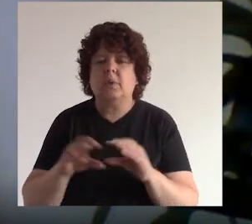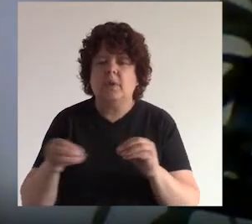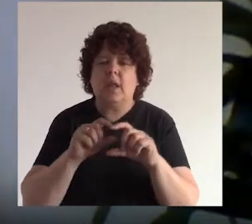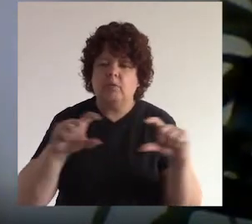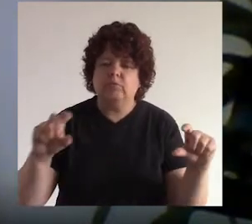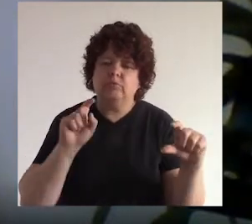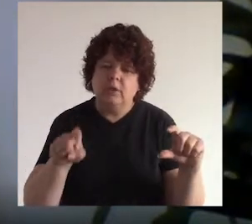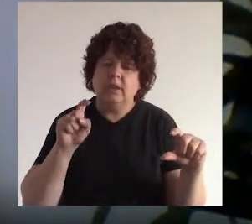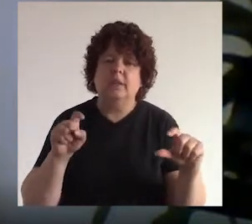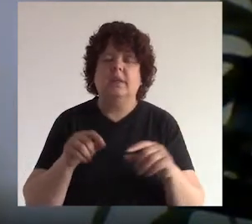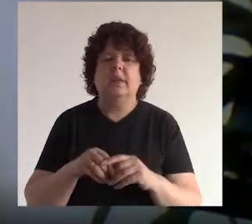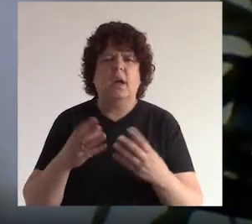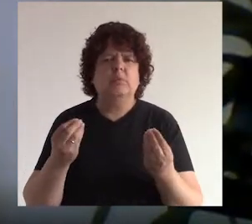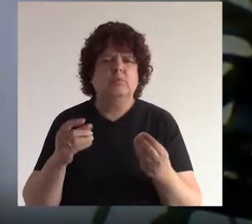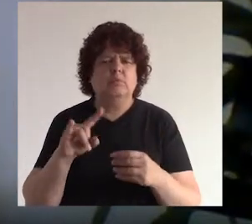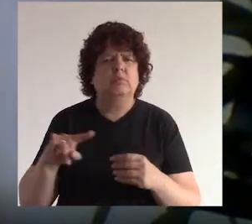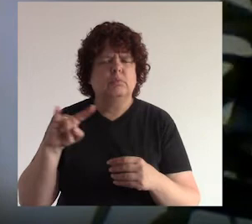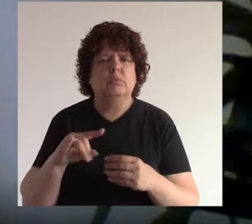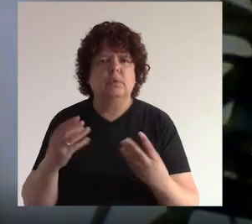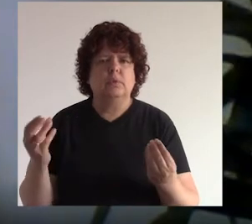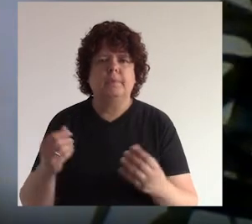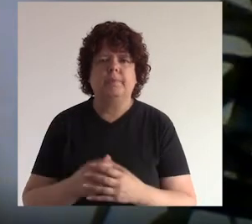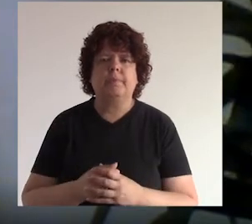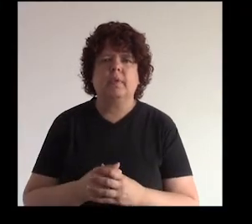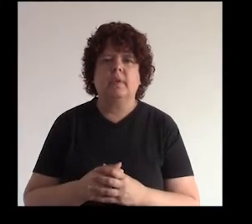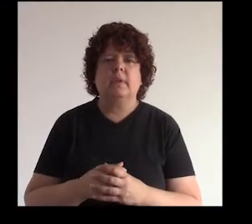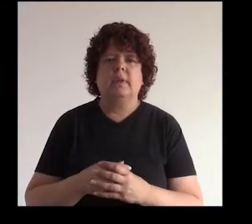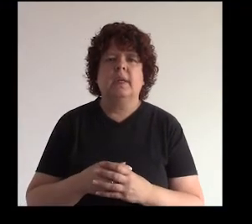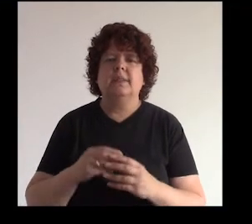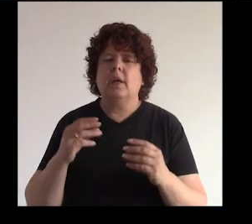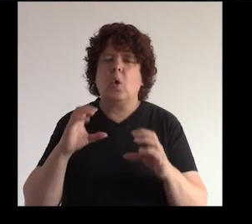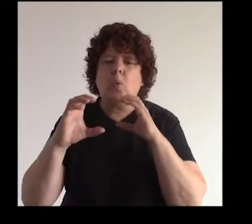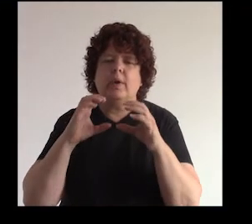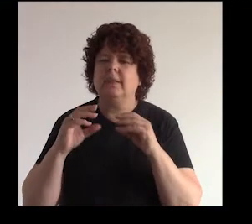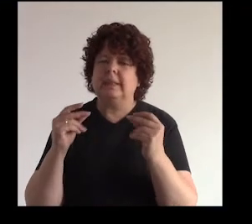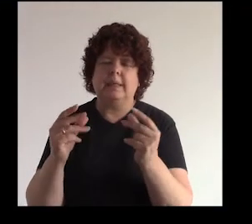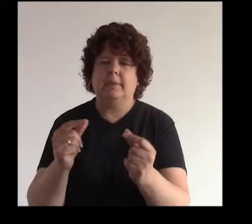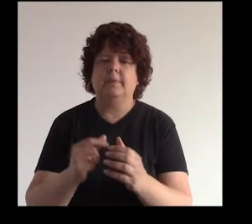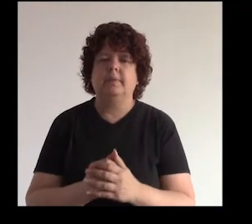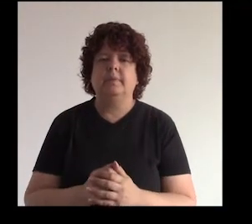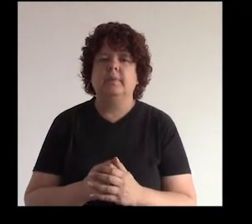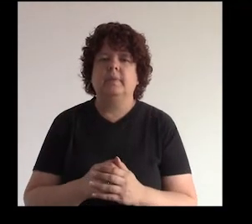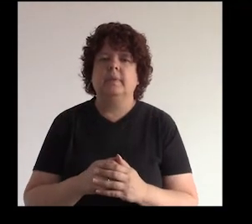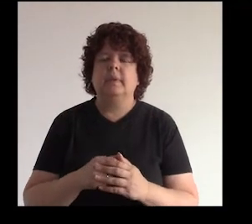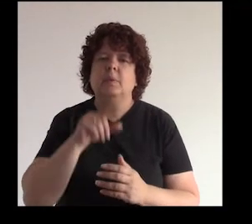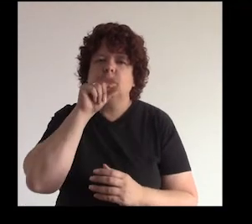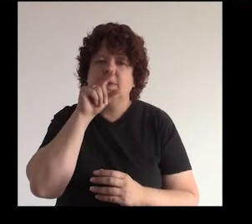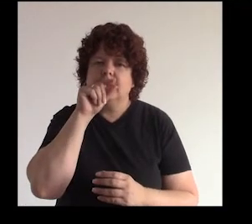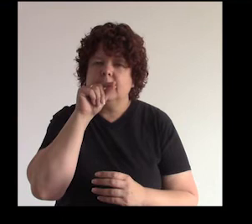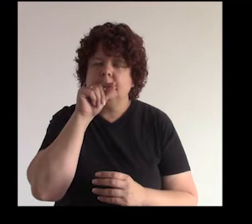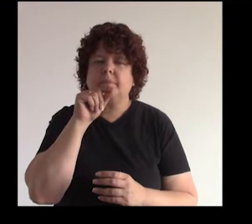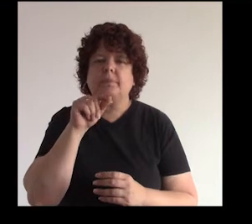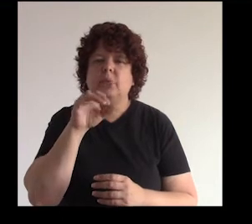links en fin es bastante versátil y sobre todo es en comunicación inmediata ¿no? tenemos twitter